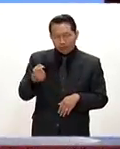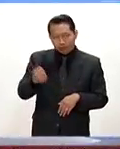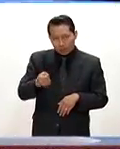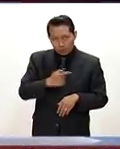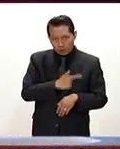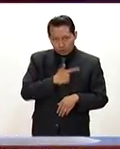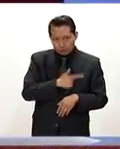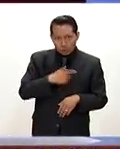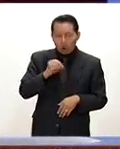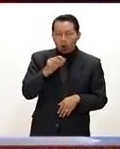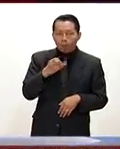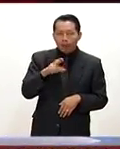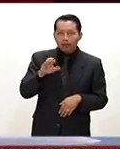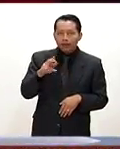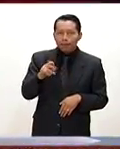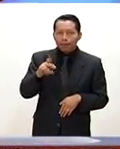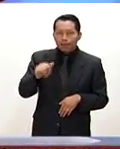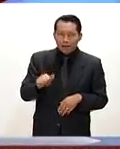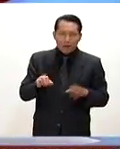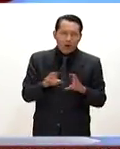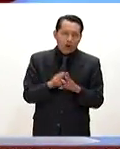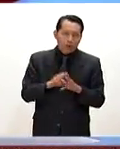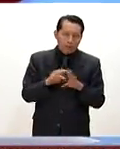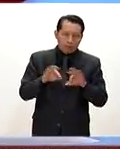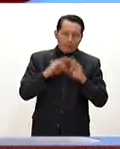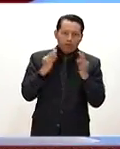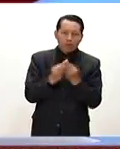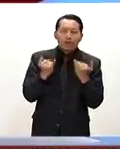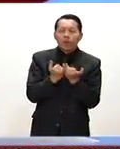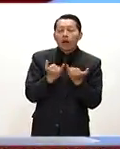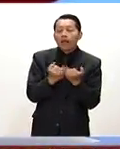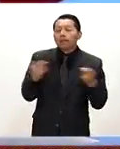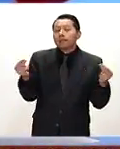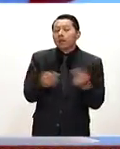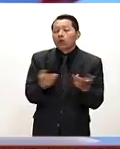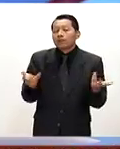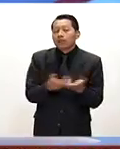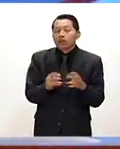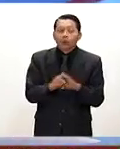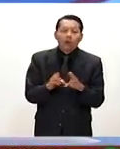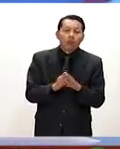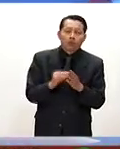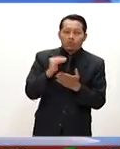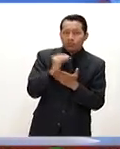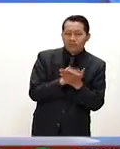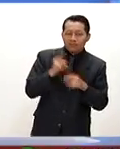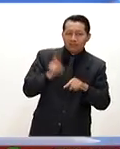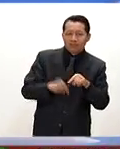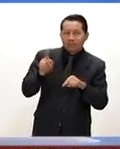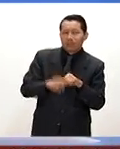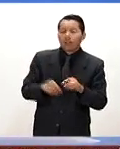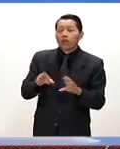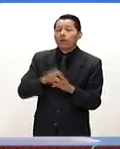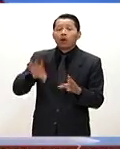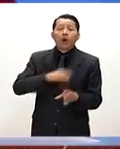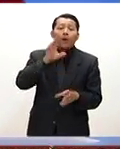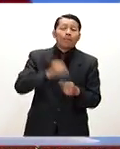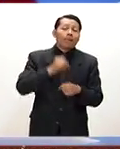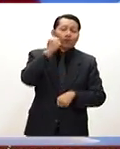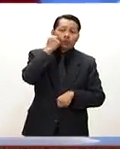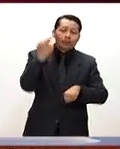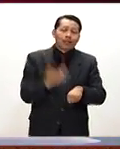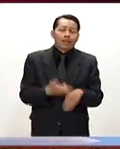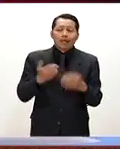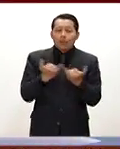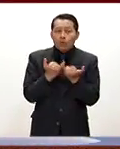mucho gusto a Marce Peda. Y en efecto, una de las medidas que se tomaron es hacer recortes en prácticamente todas las secretarías